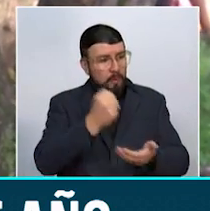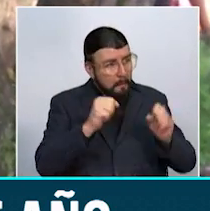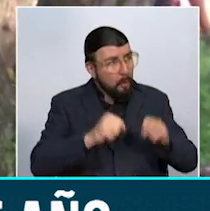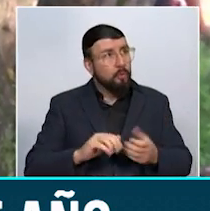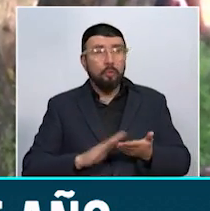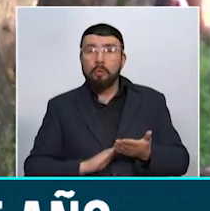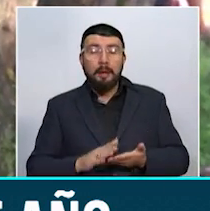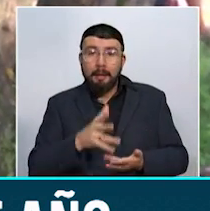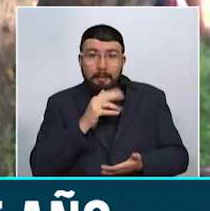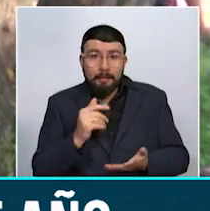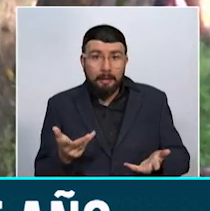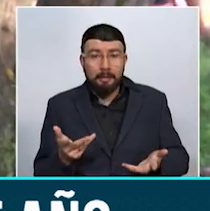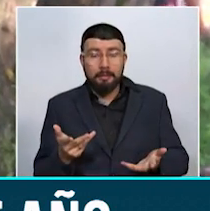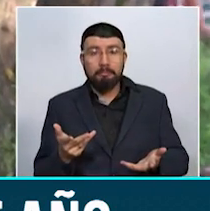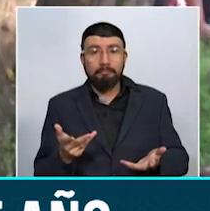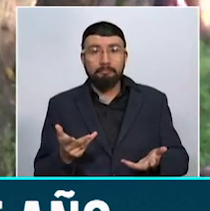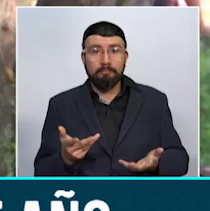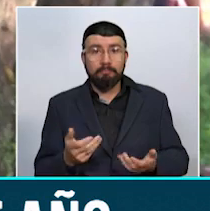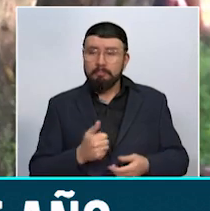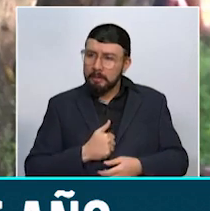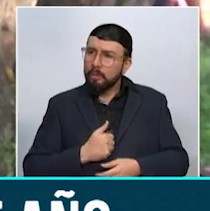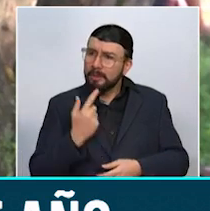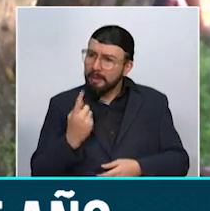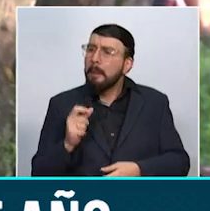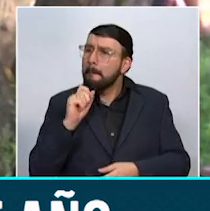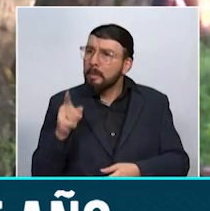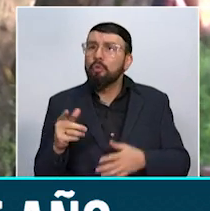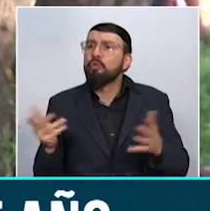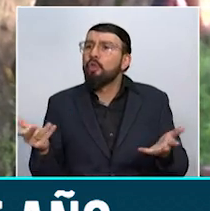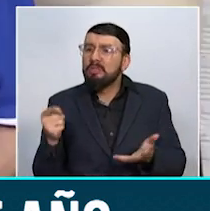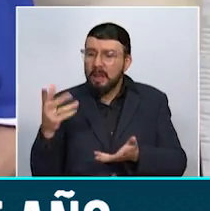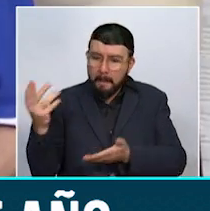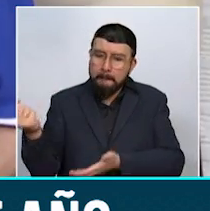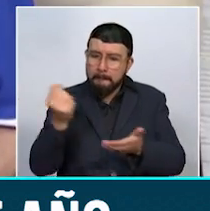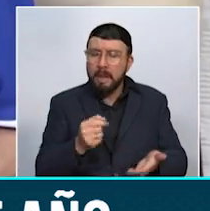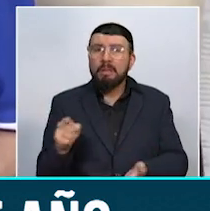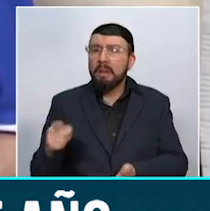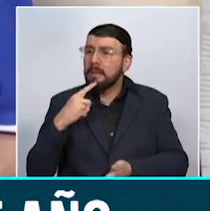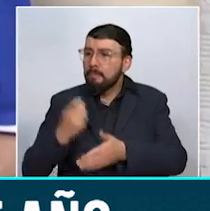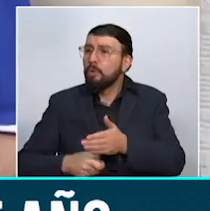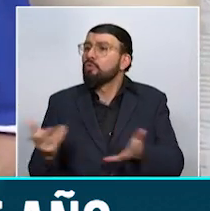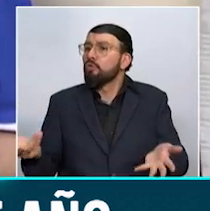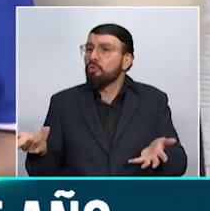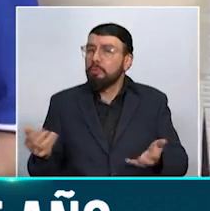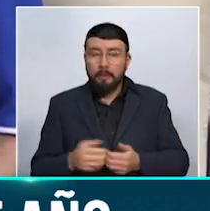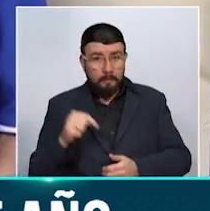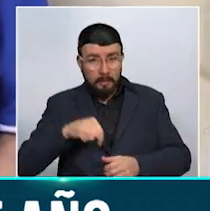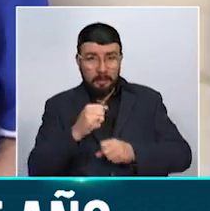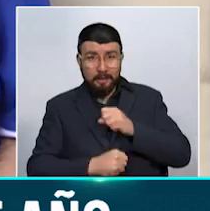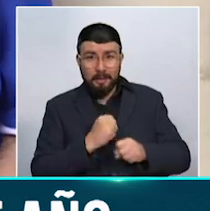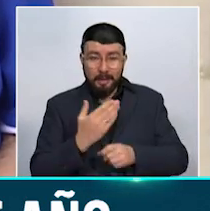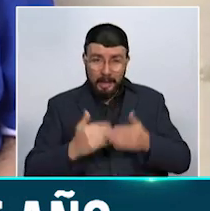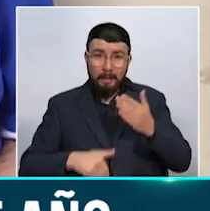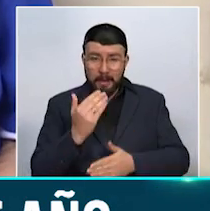problema. Y la verdad que yo le digo, le preguntábamos a él, ¿y dónde está la plata de las tampillas? Desde comienzo de este año, la misma situación por